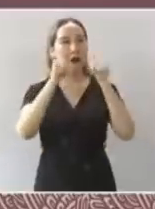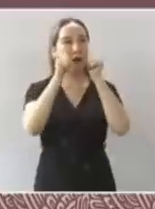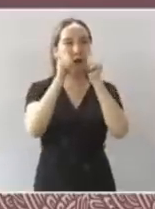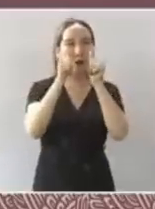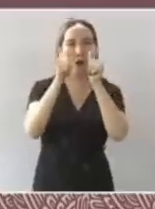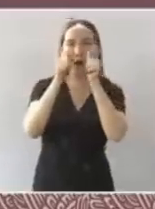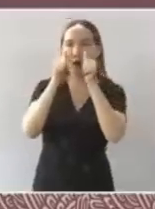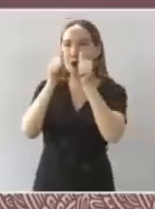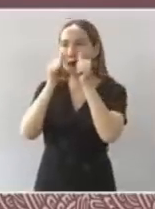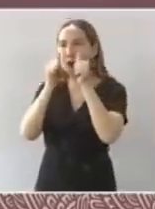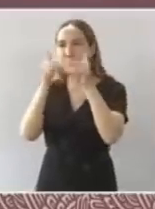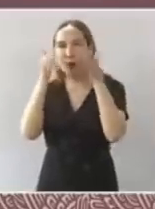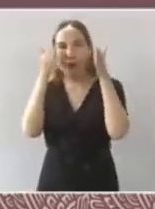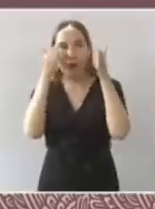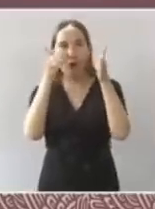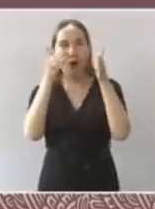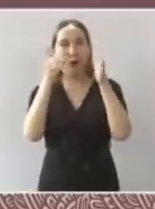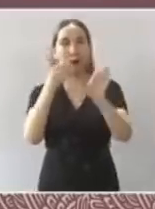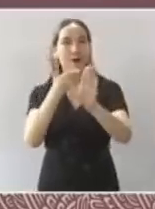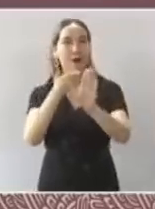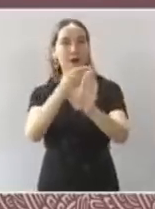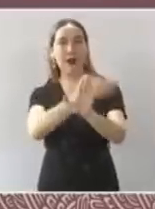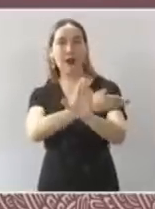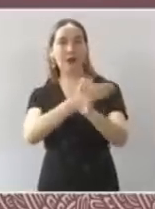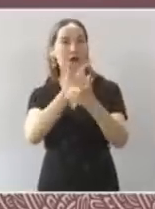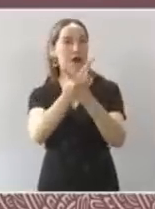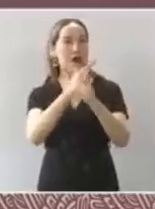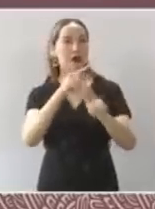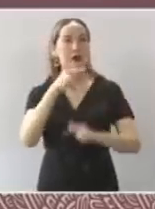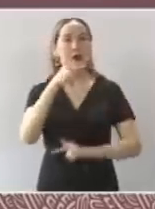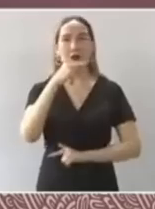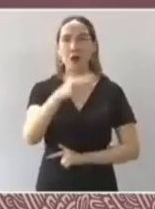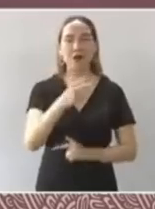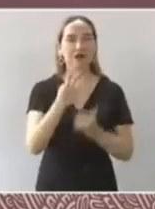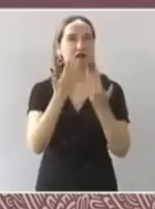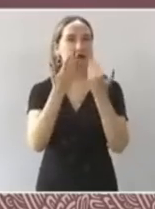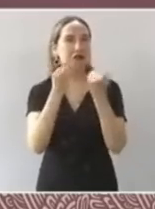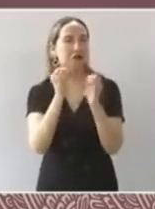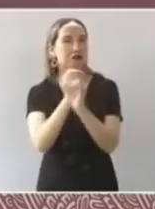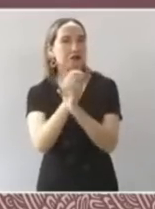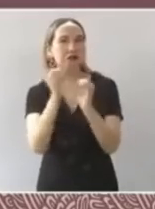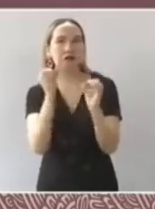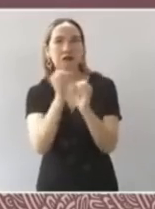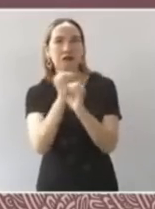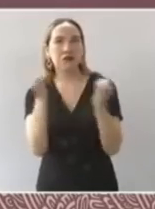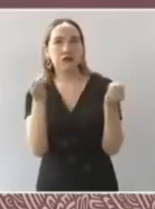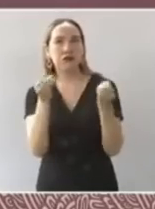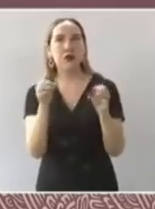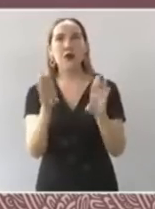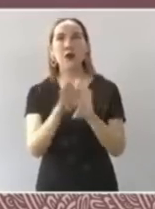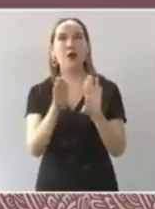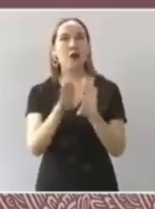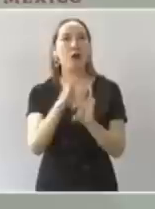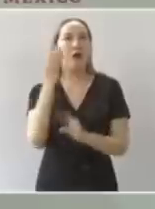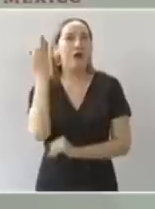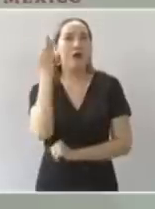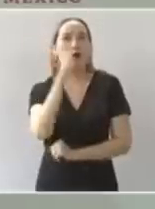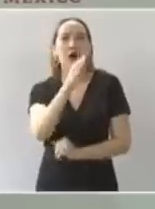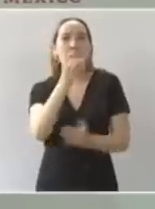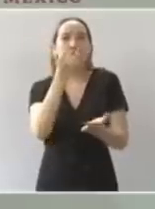no había democracia, era una simulación. La democracia